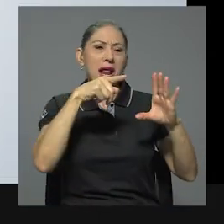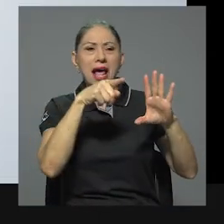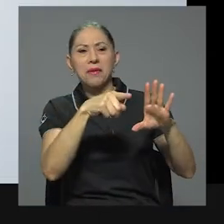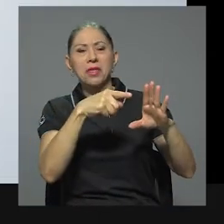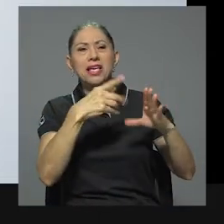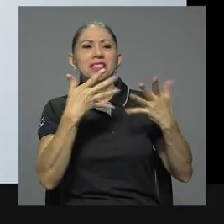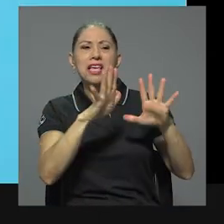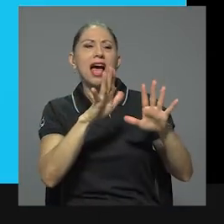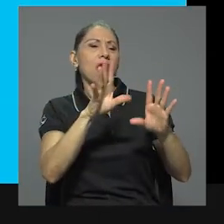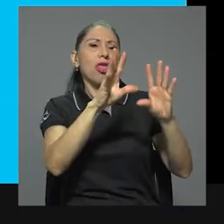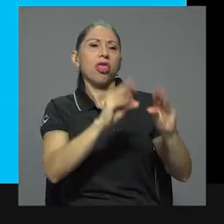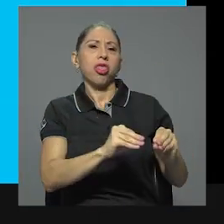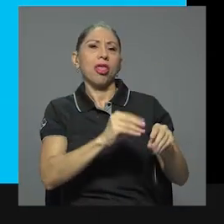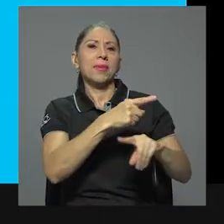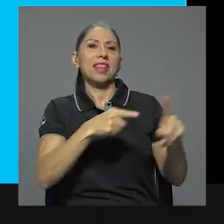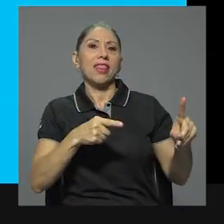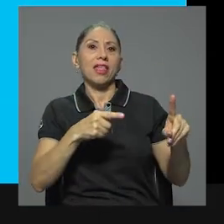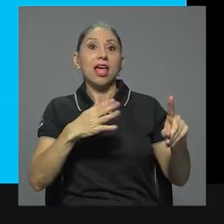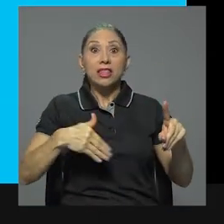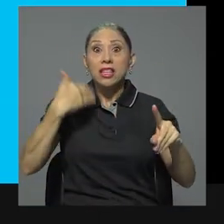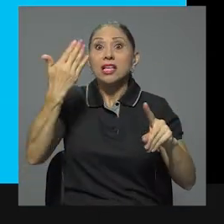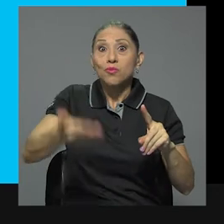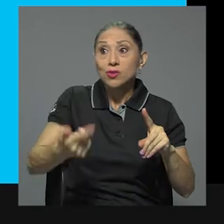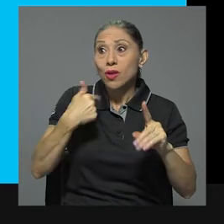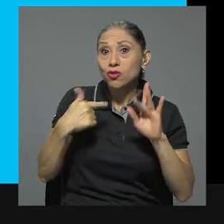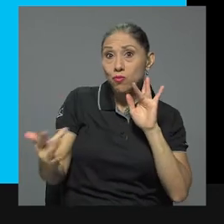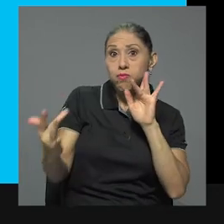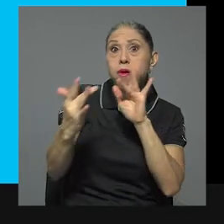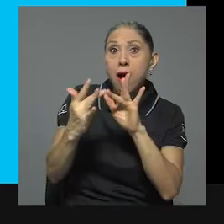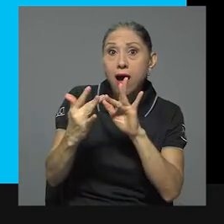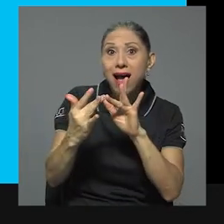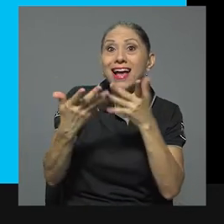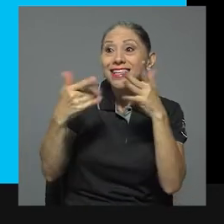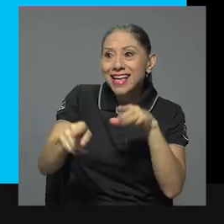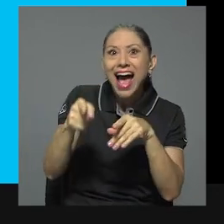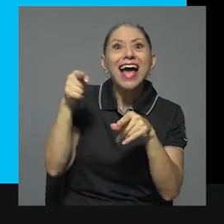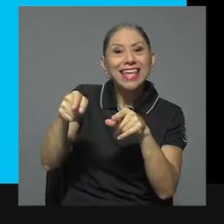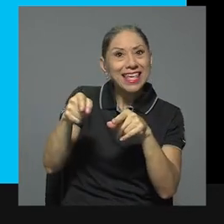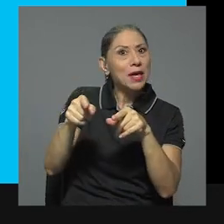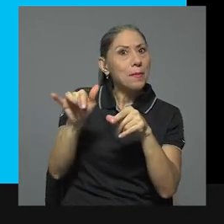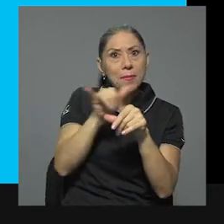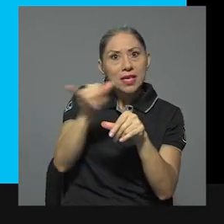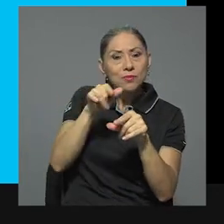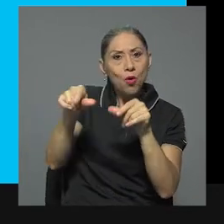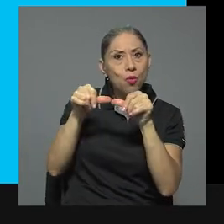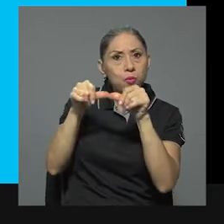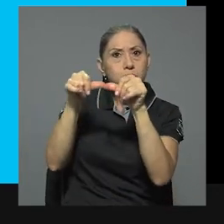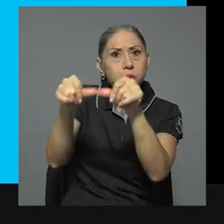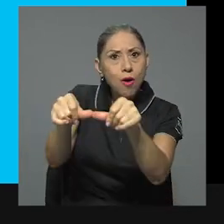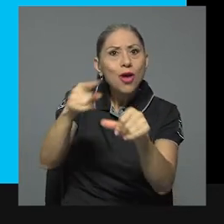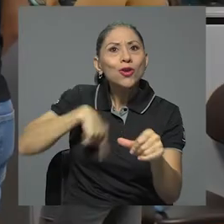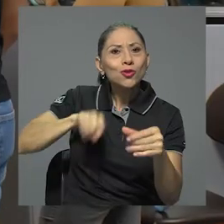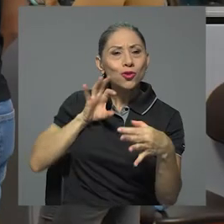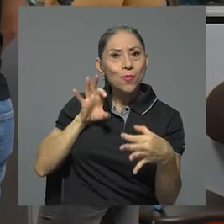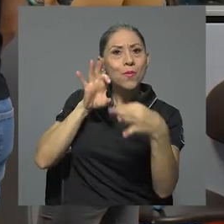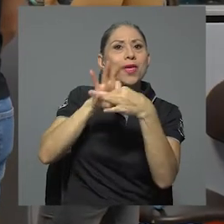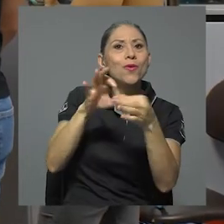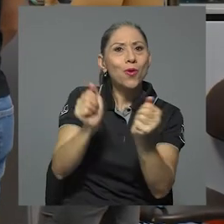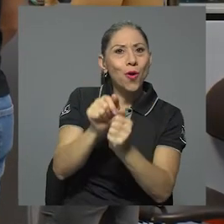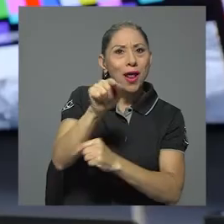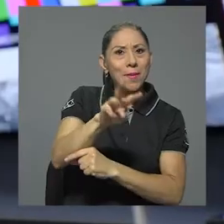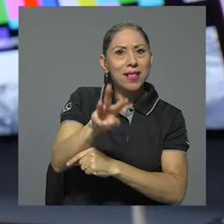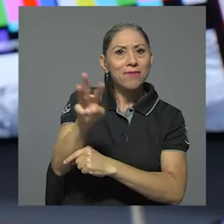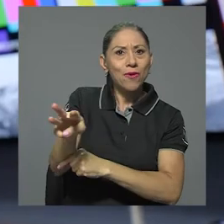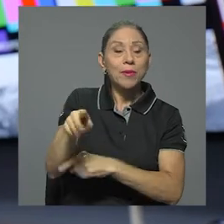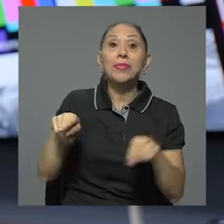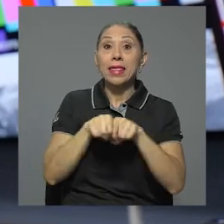documental a la mitad, la próxima vez que regrese va a estar exactamente en donde lo dejó, porque nosotros creamos ese vínculo con la plataforma. Por otra parte,